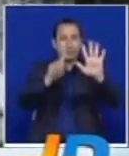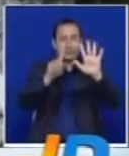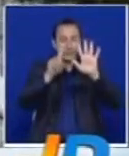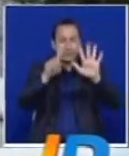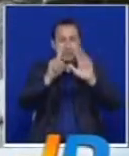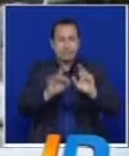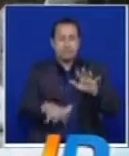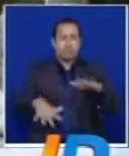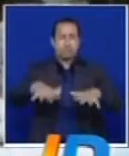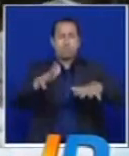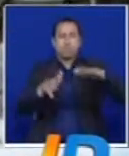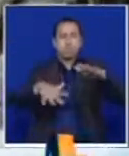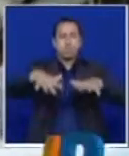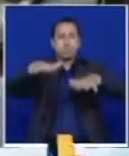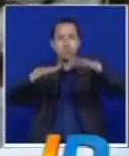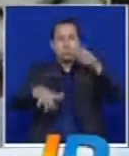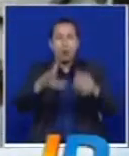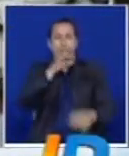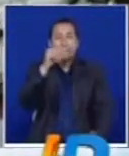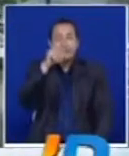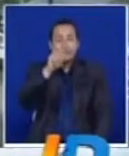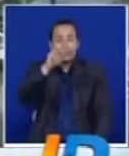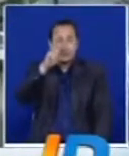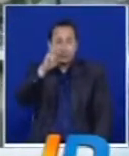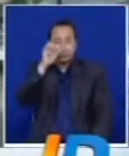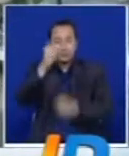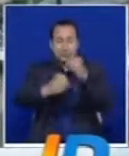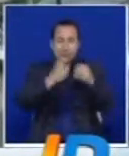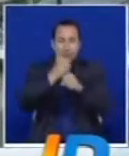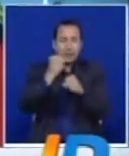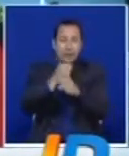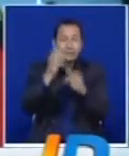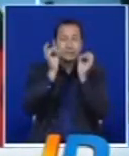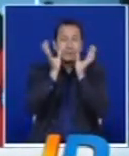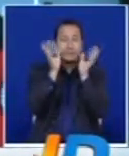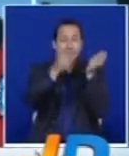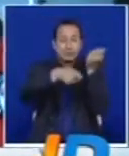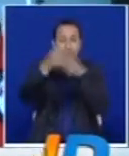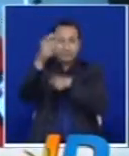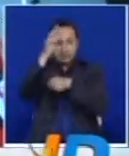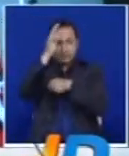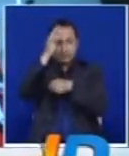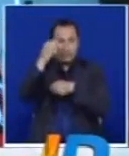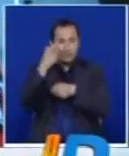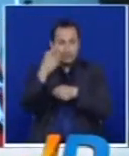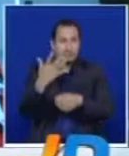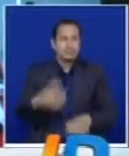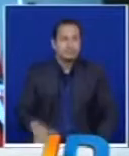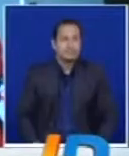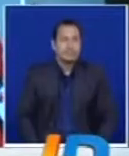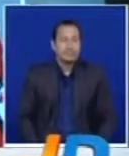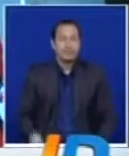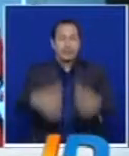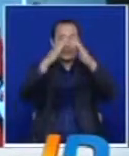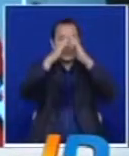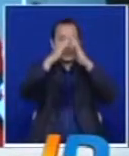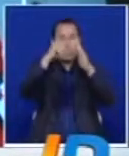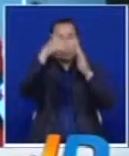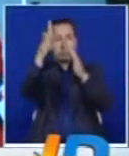hombre de 68 años resultó herido. Una de las tejas que se cayó le produjo lesiones en la cabeza,